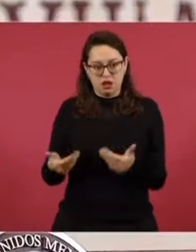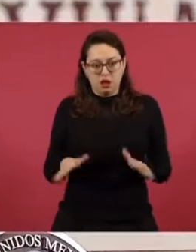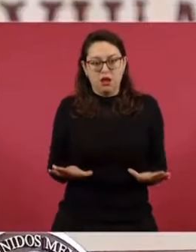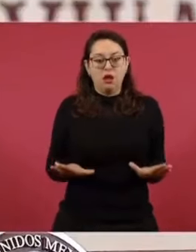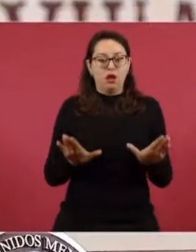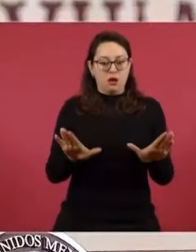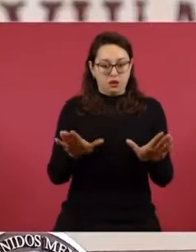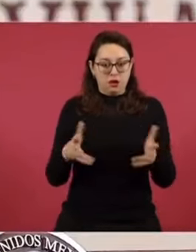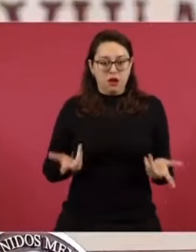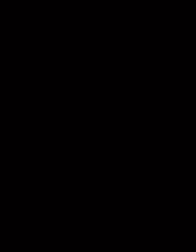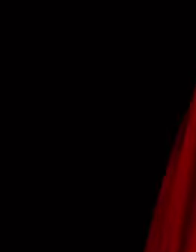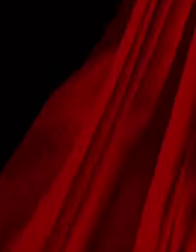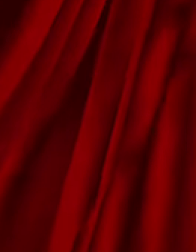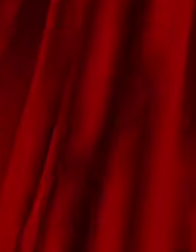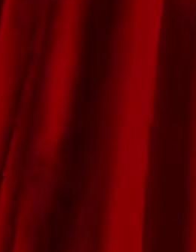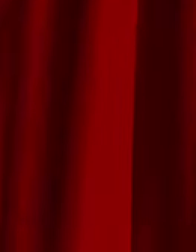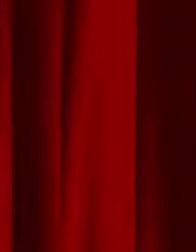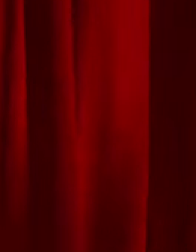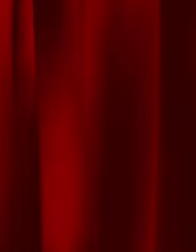haremos ese ajuste. ¡Gracias! ¡Gracias!